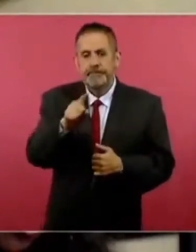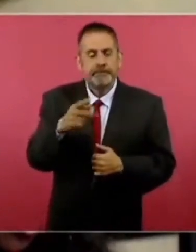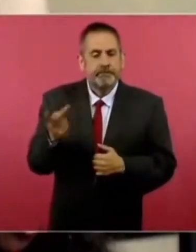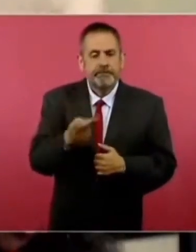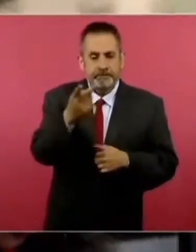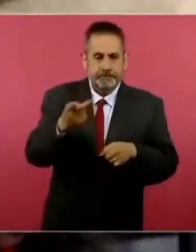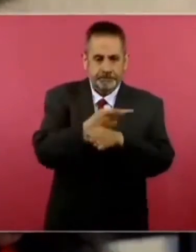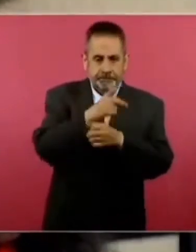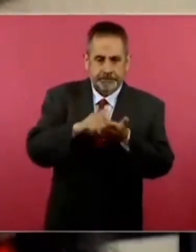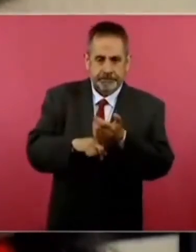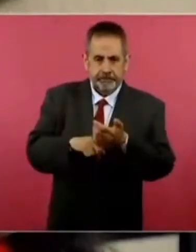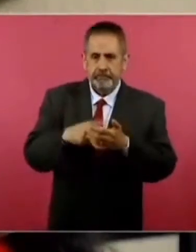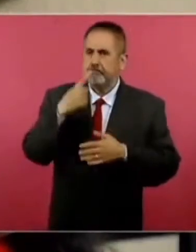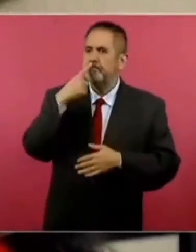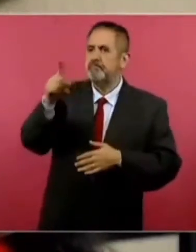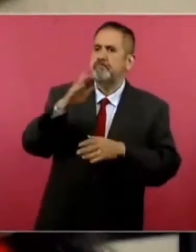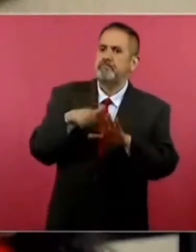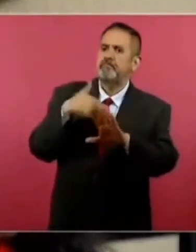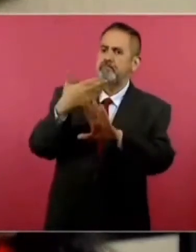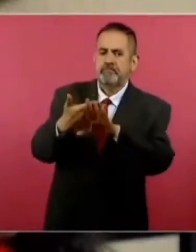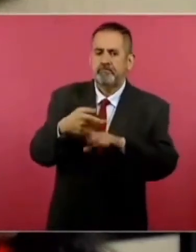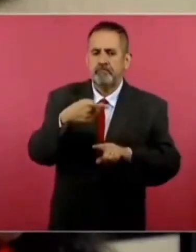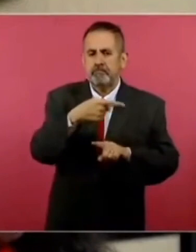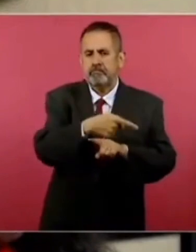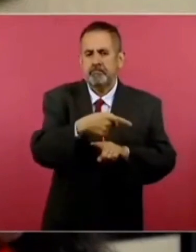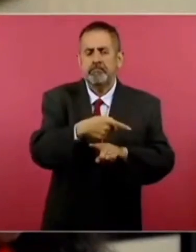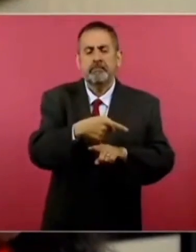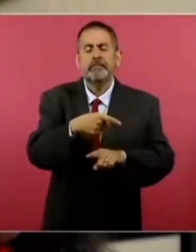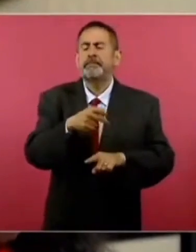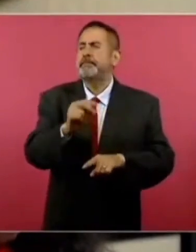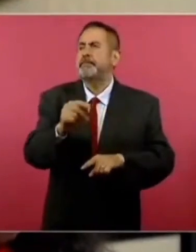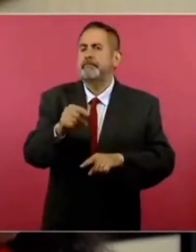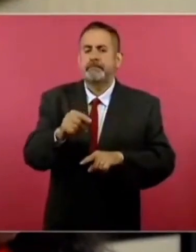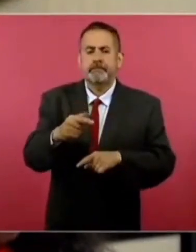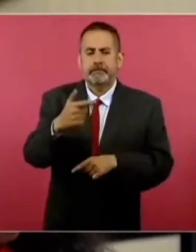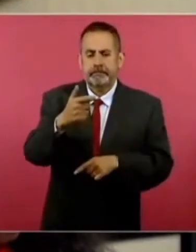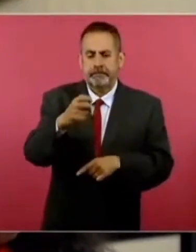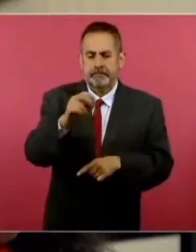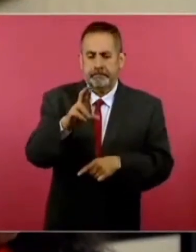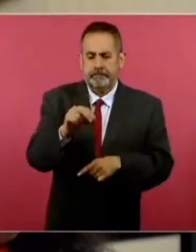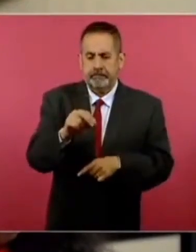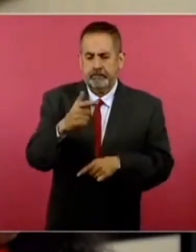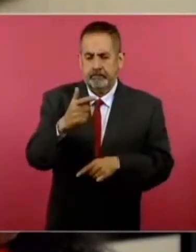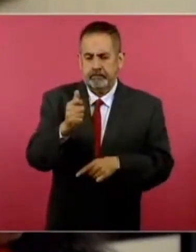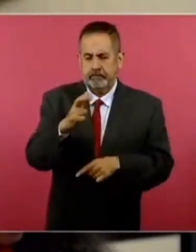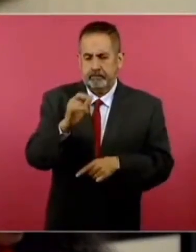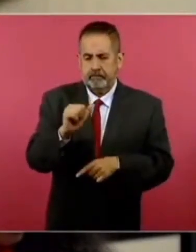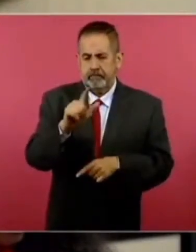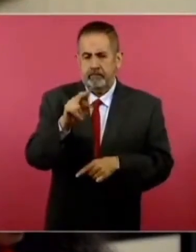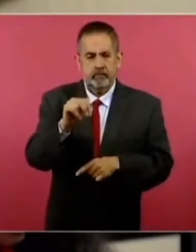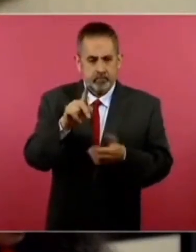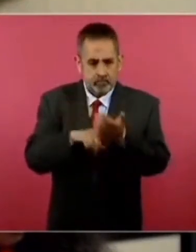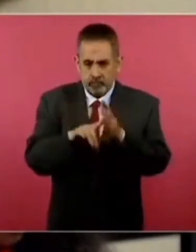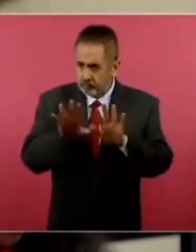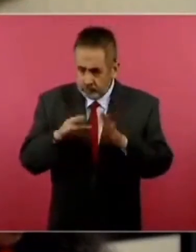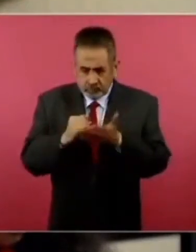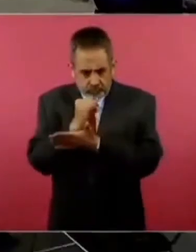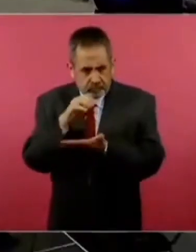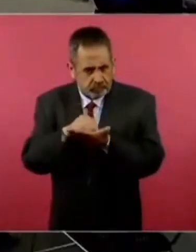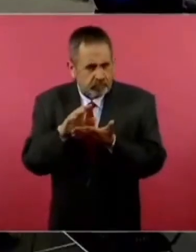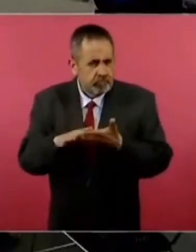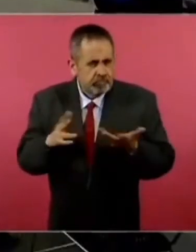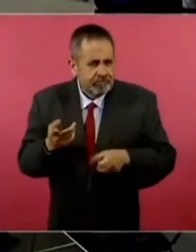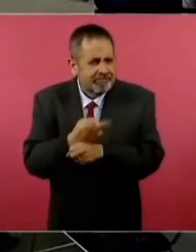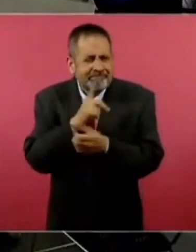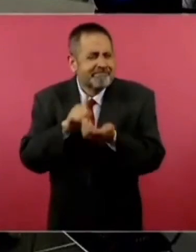cómo va el proceso de demanda en contra de la defensa de Genaro García Luna, si ya se interpuso. Sería esta mi